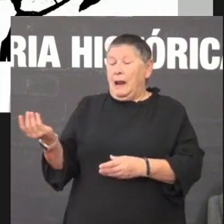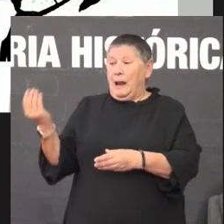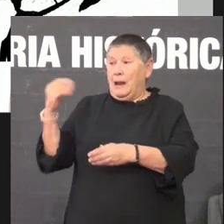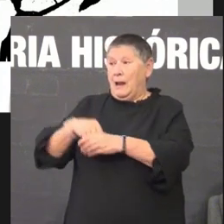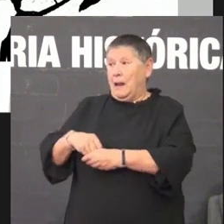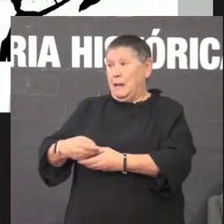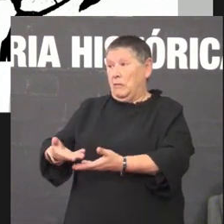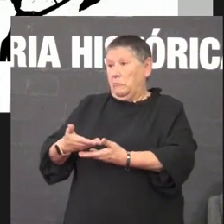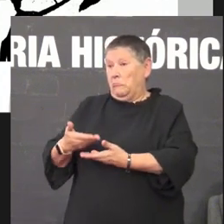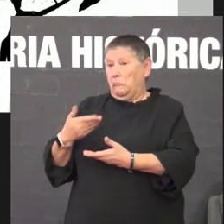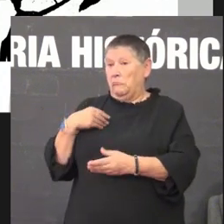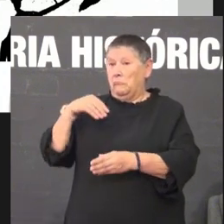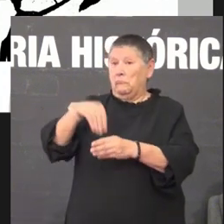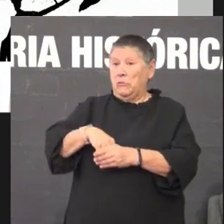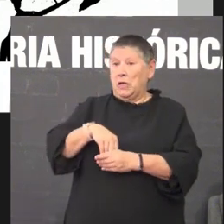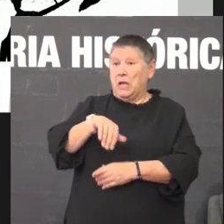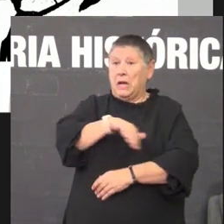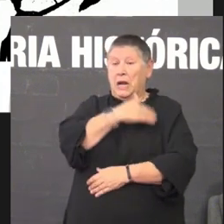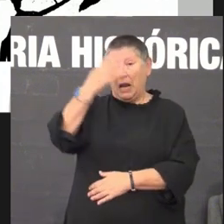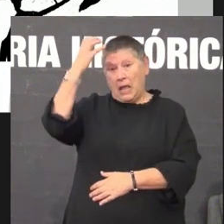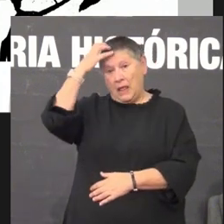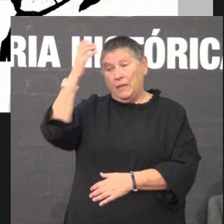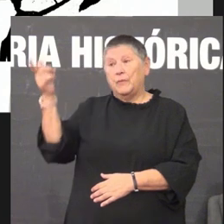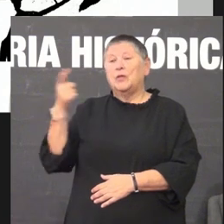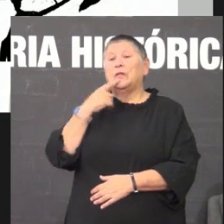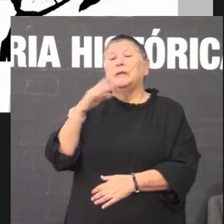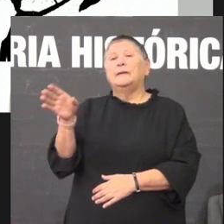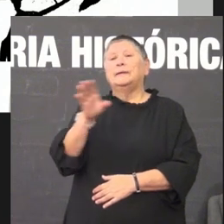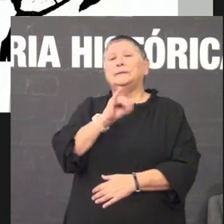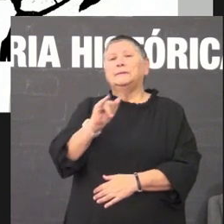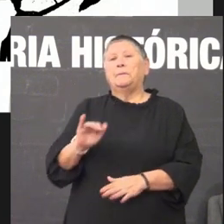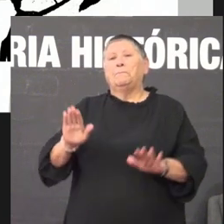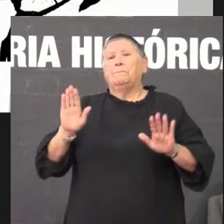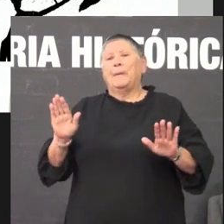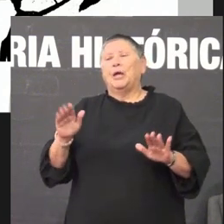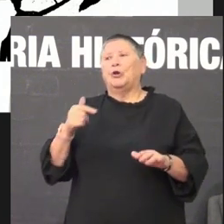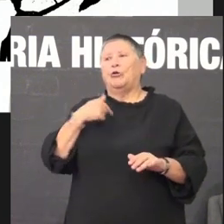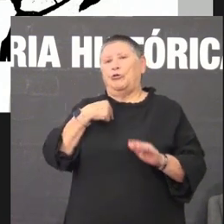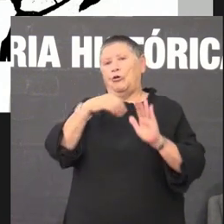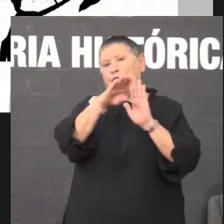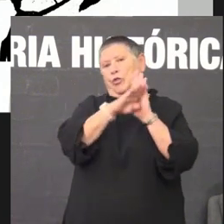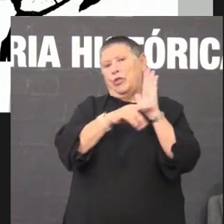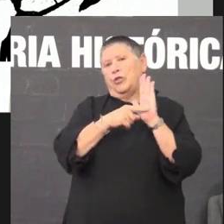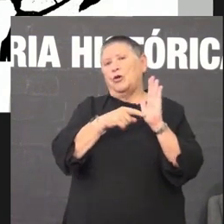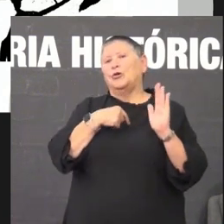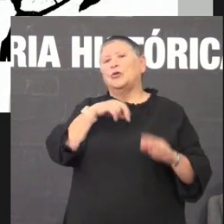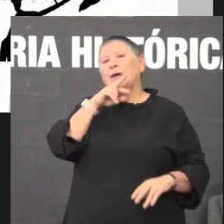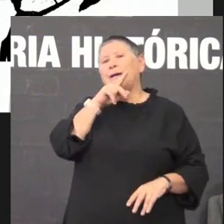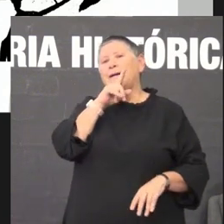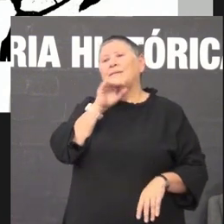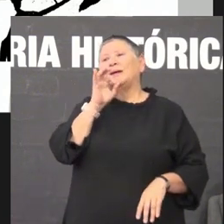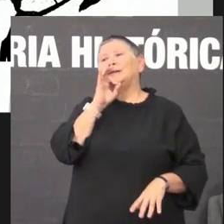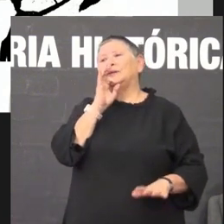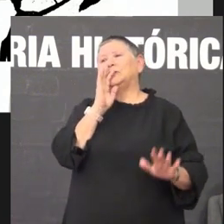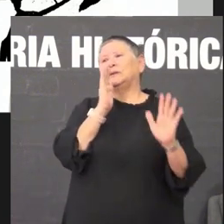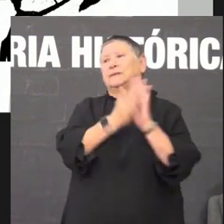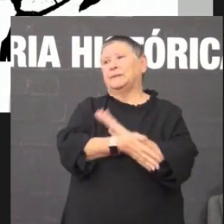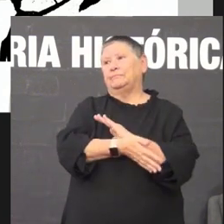Galega di si sempre cando eu fale en galego e o que fai Ramón Vilar Ponte